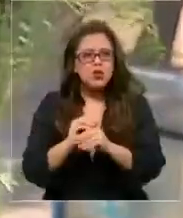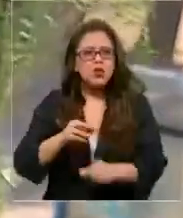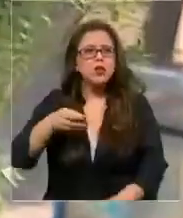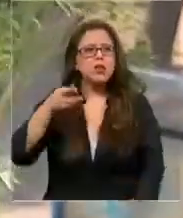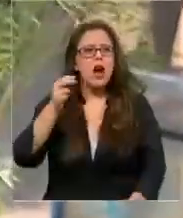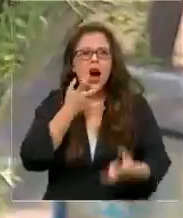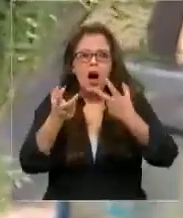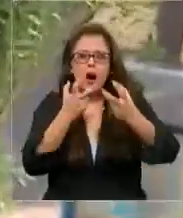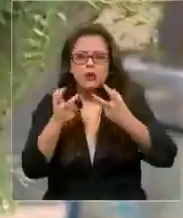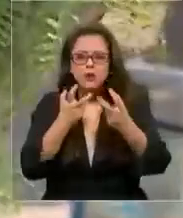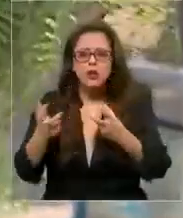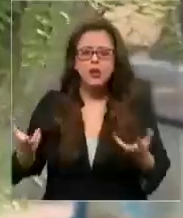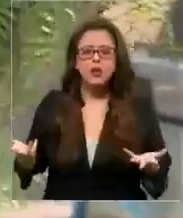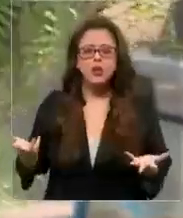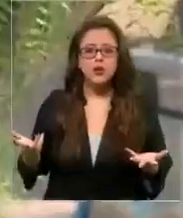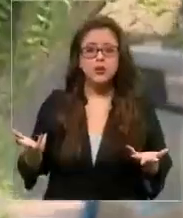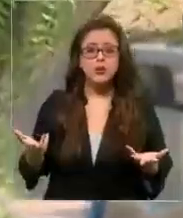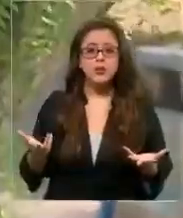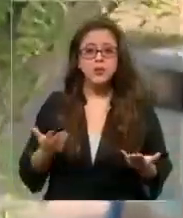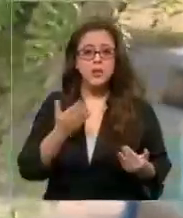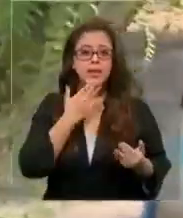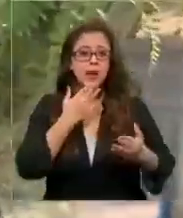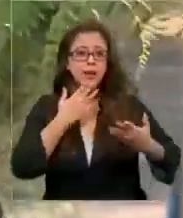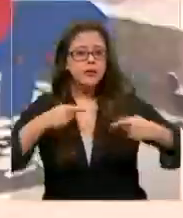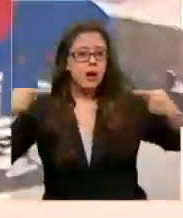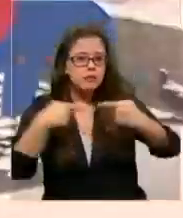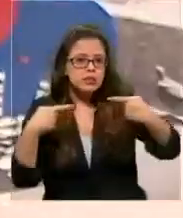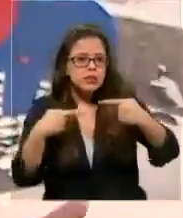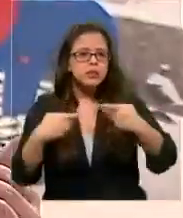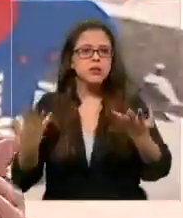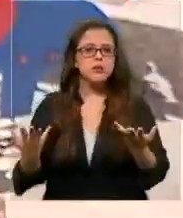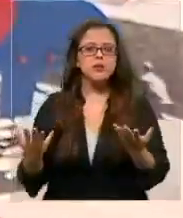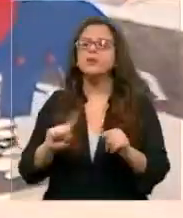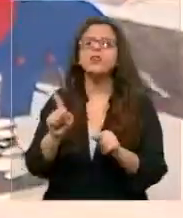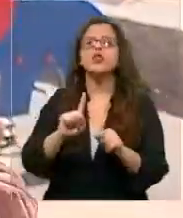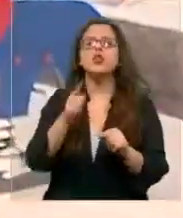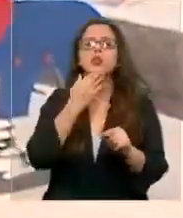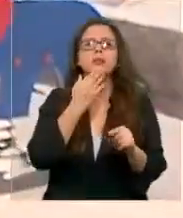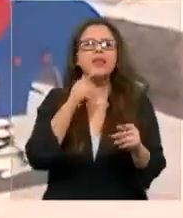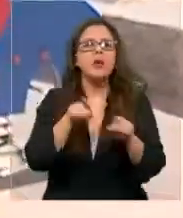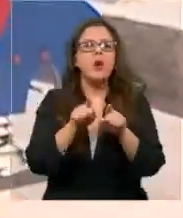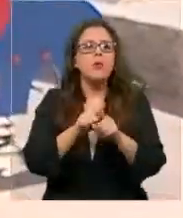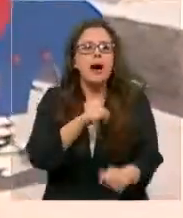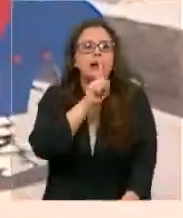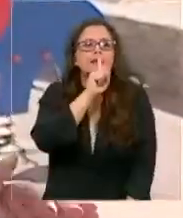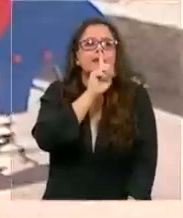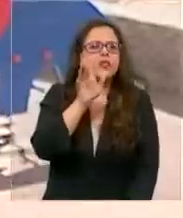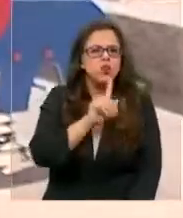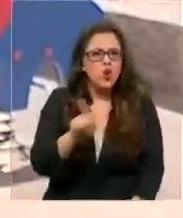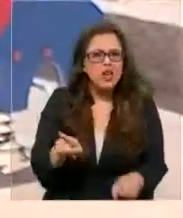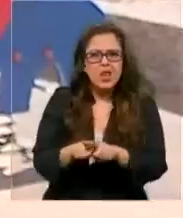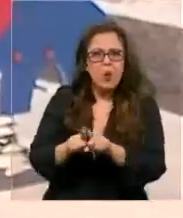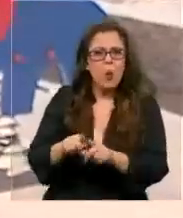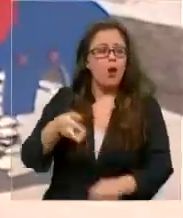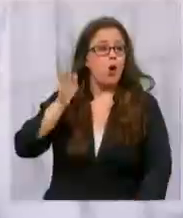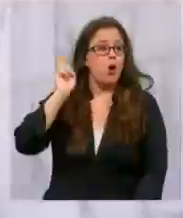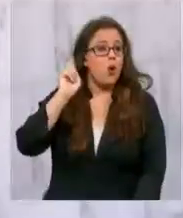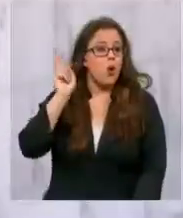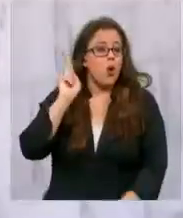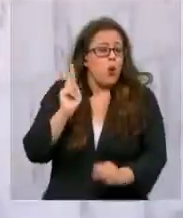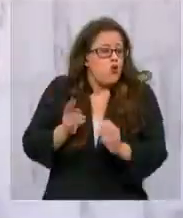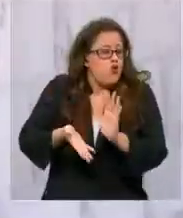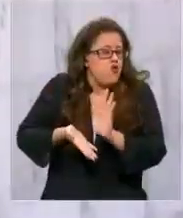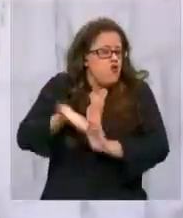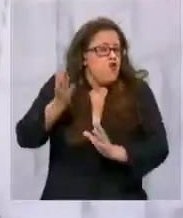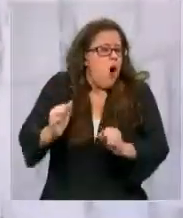escuchando como gritos y que se ponen a pelear y todo. Y tampoco es como algo que pase piola, o sea, es descarar el nivel de música que hay.